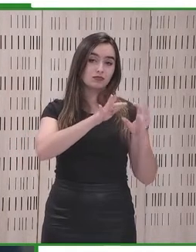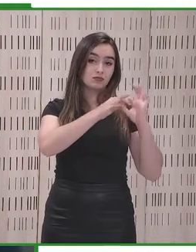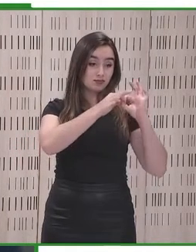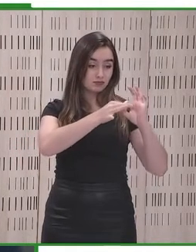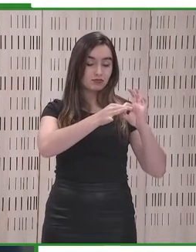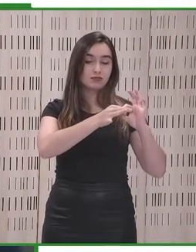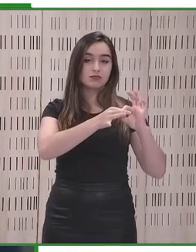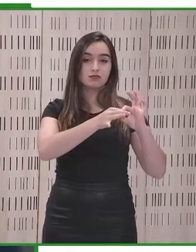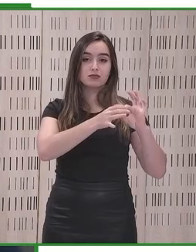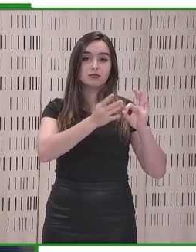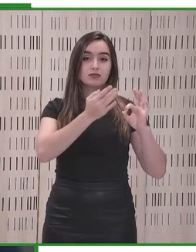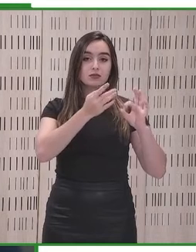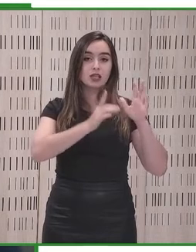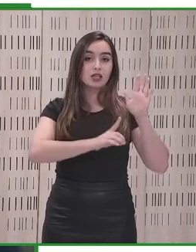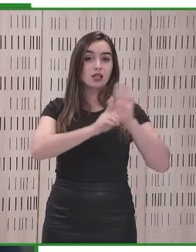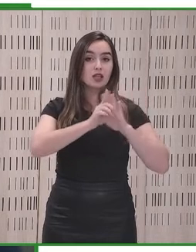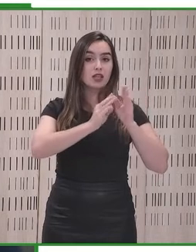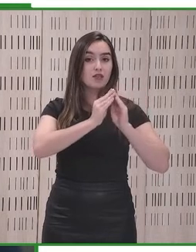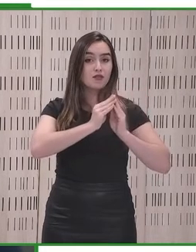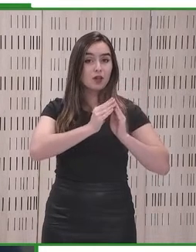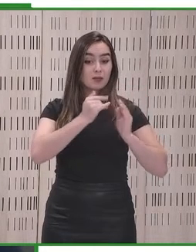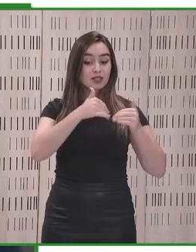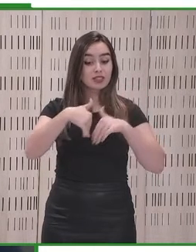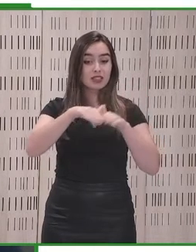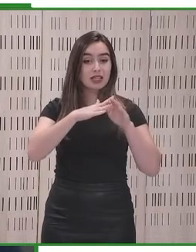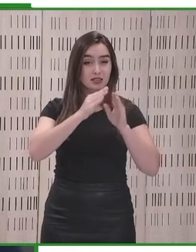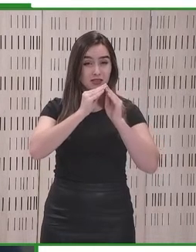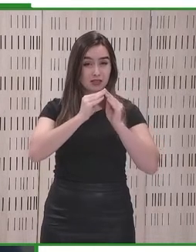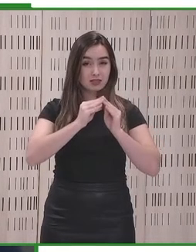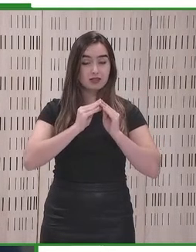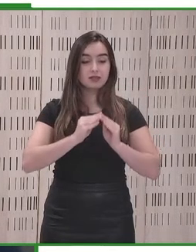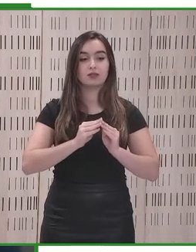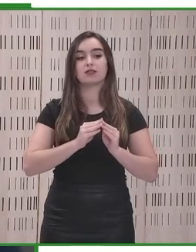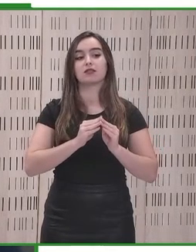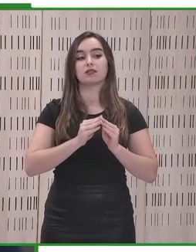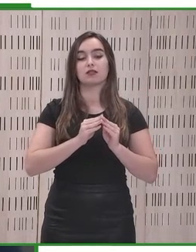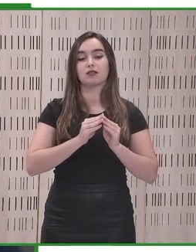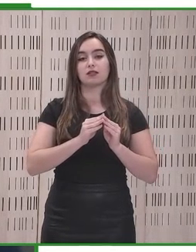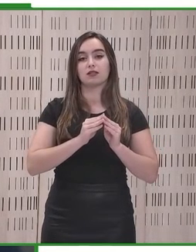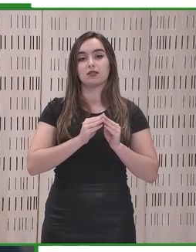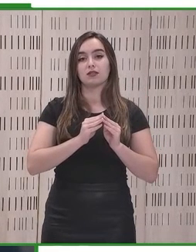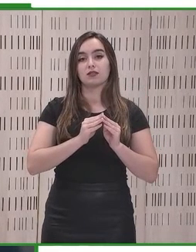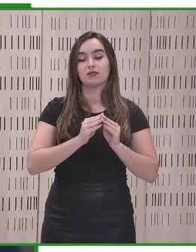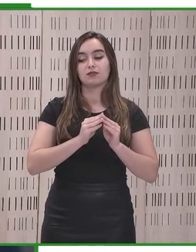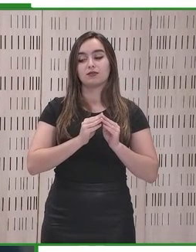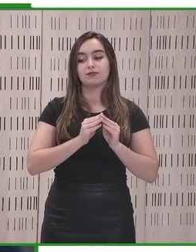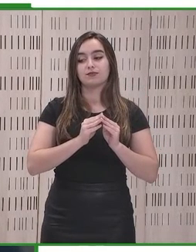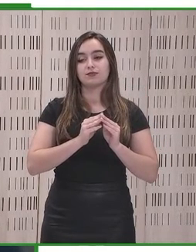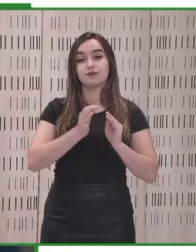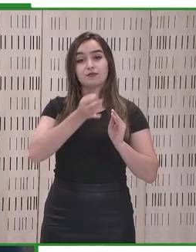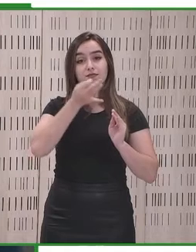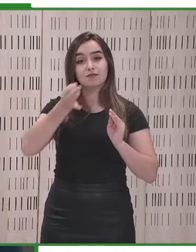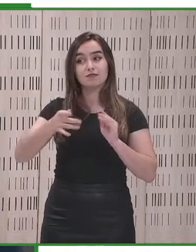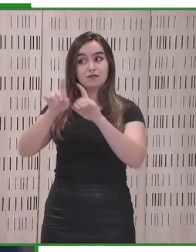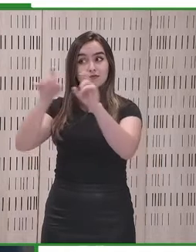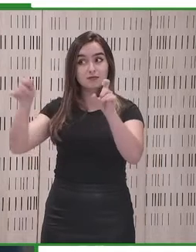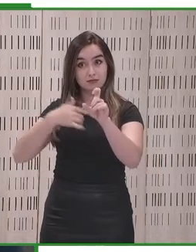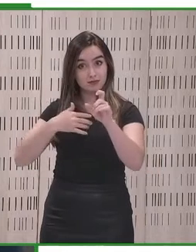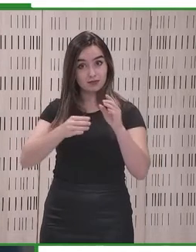que solicita que